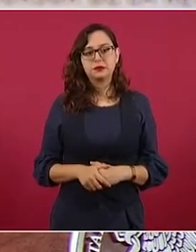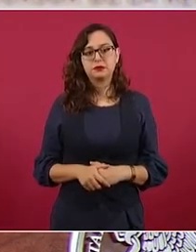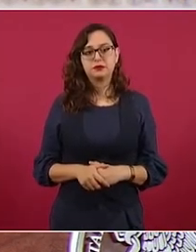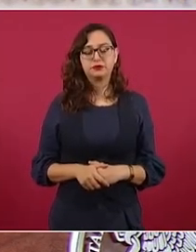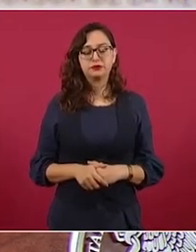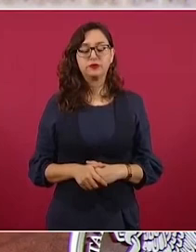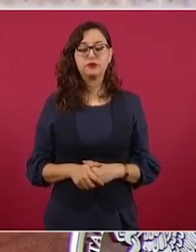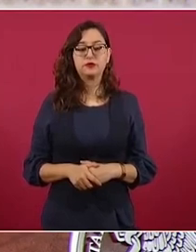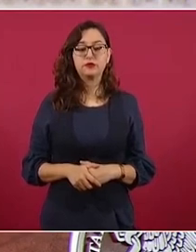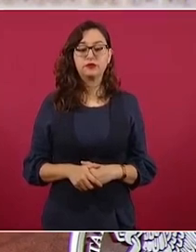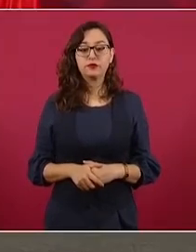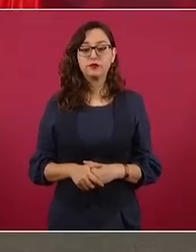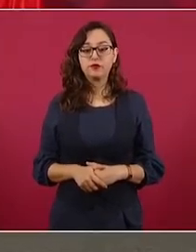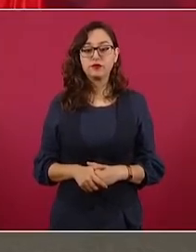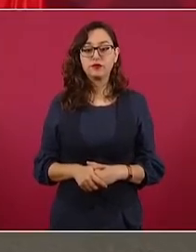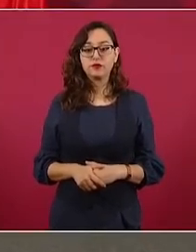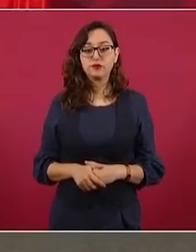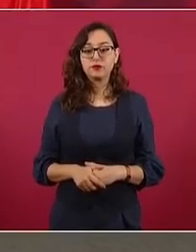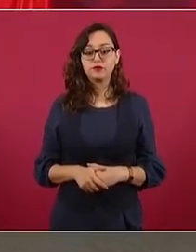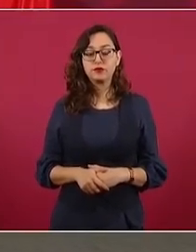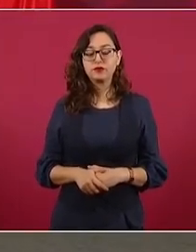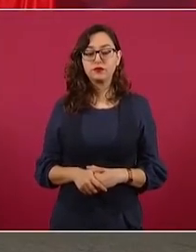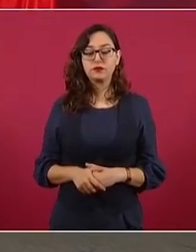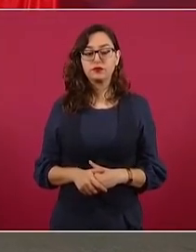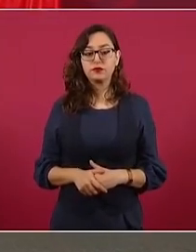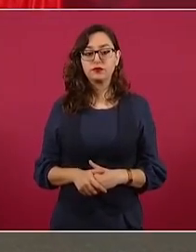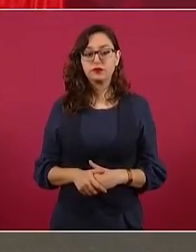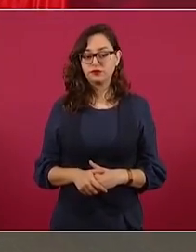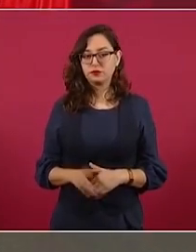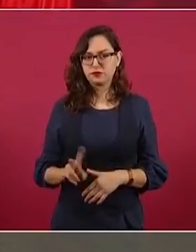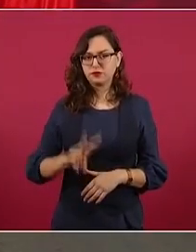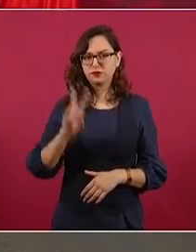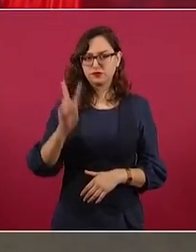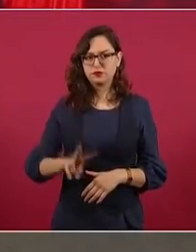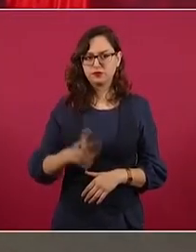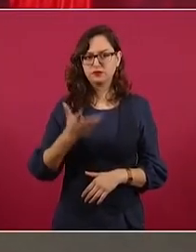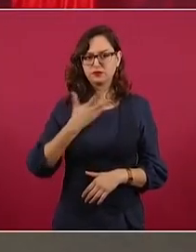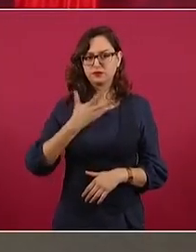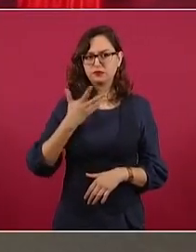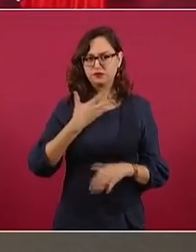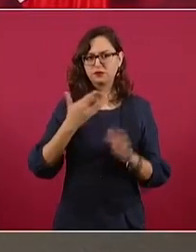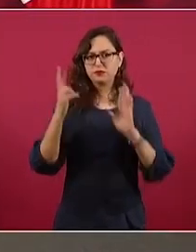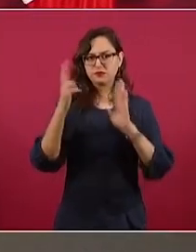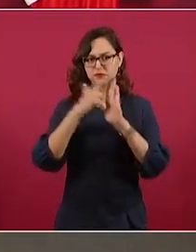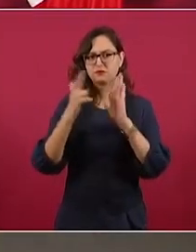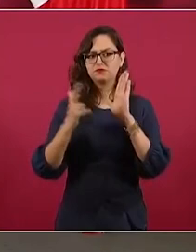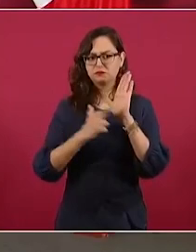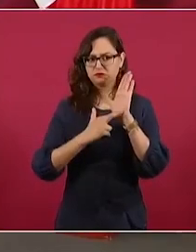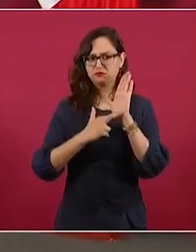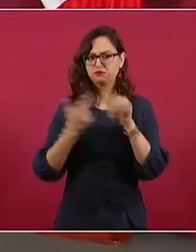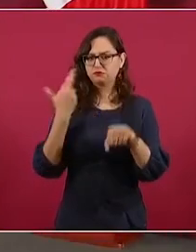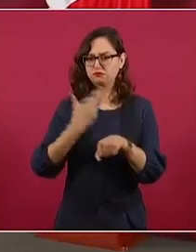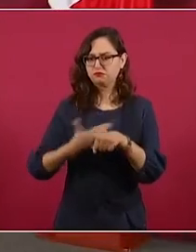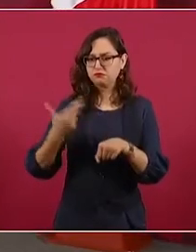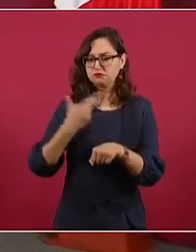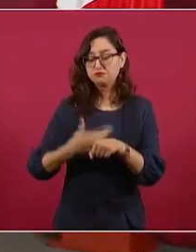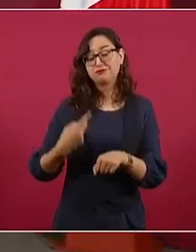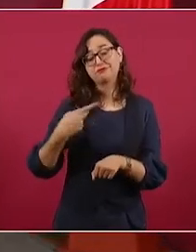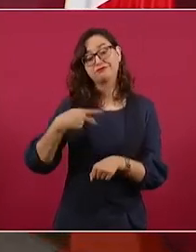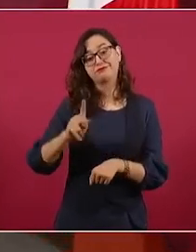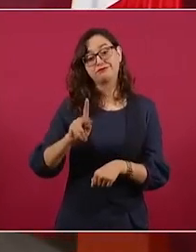reglamentado, lo que pasa que no se